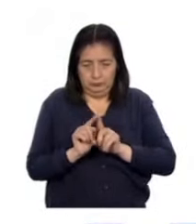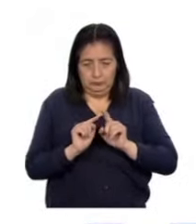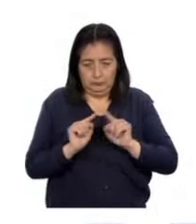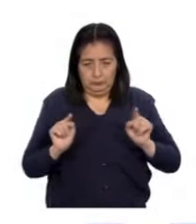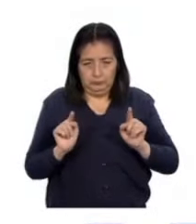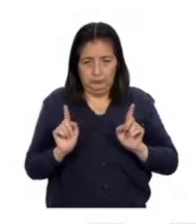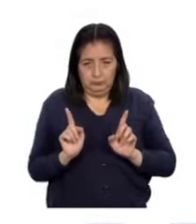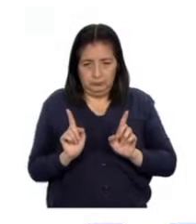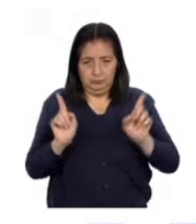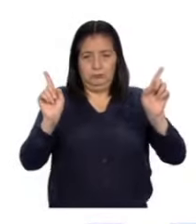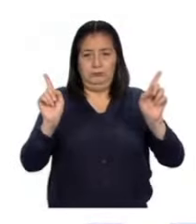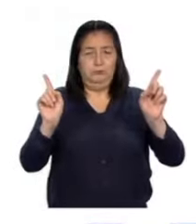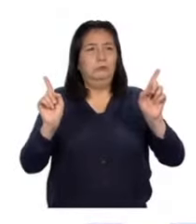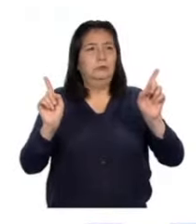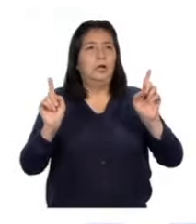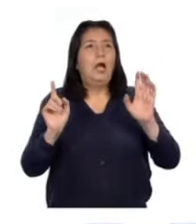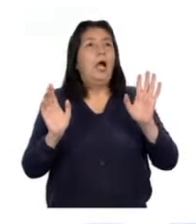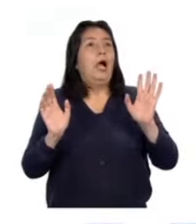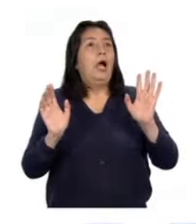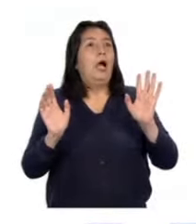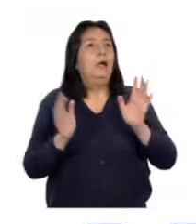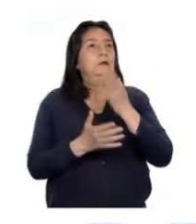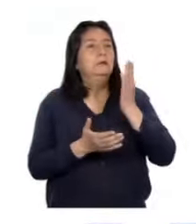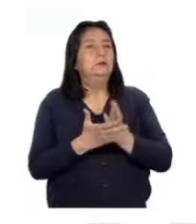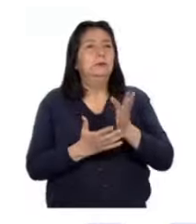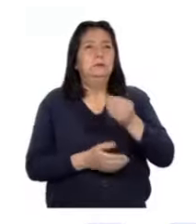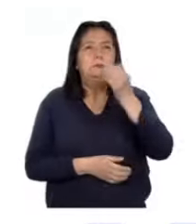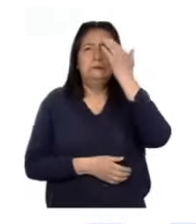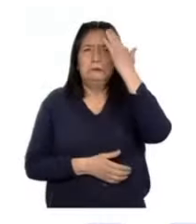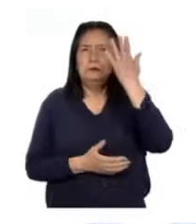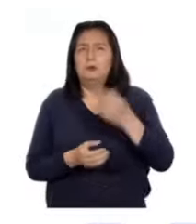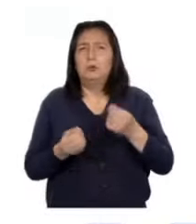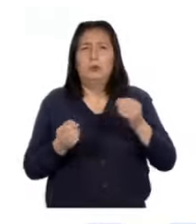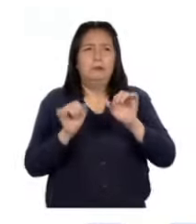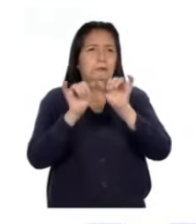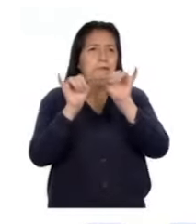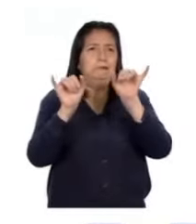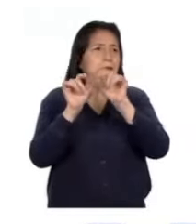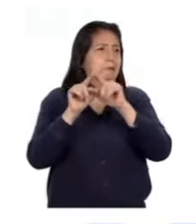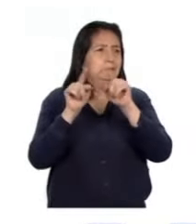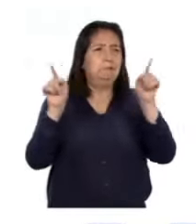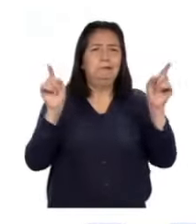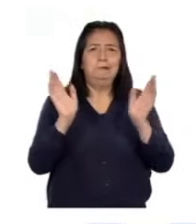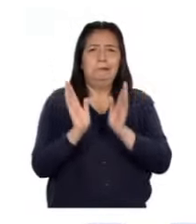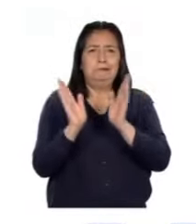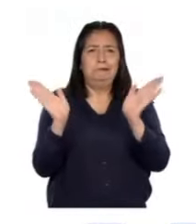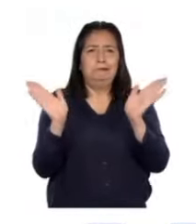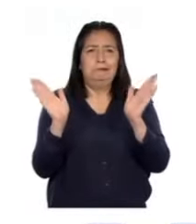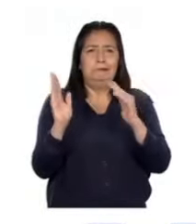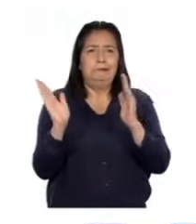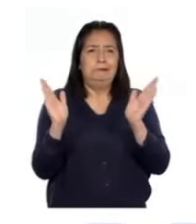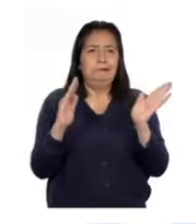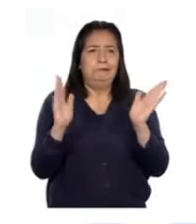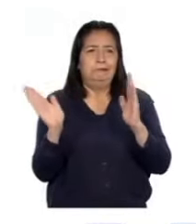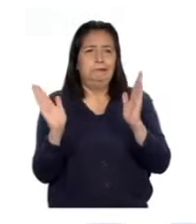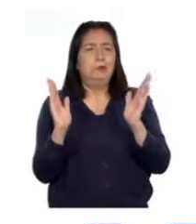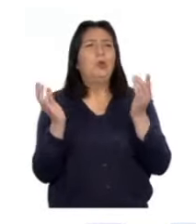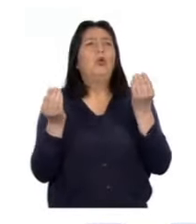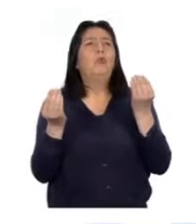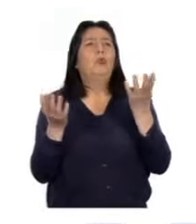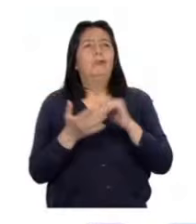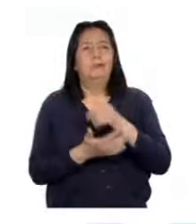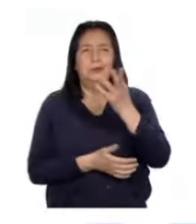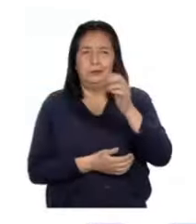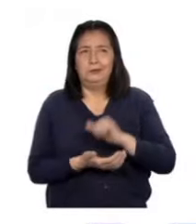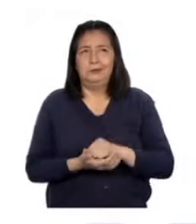Pero tendríamos un problema. ¿Cómo sabríamos qué abertura o inclinación deben tener los lados de los costados? En